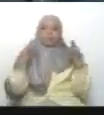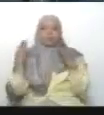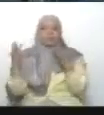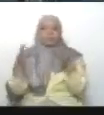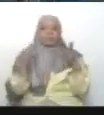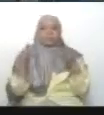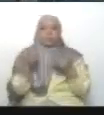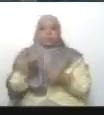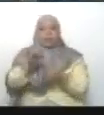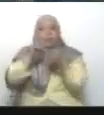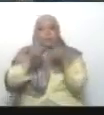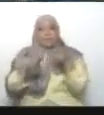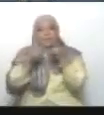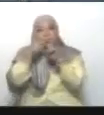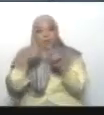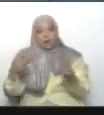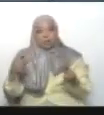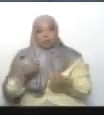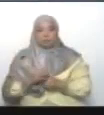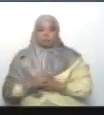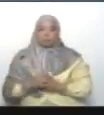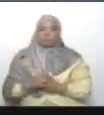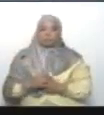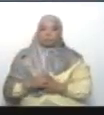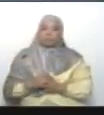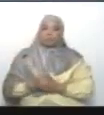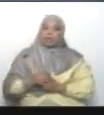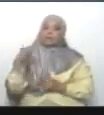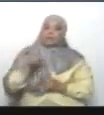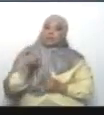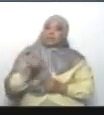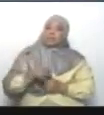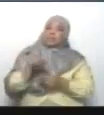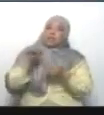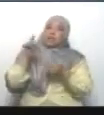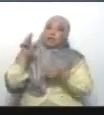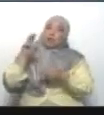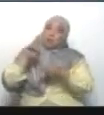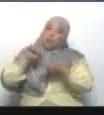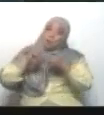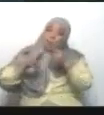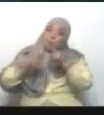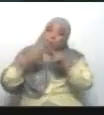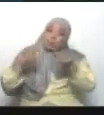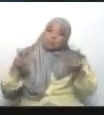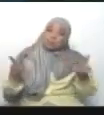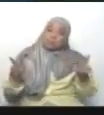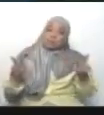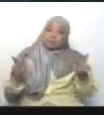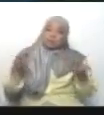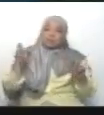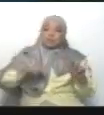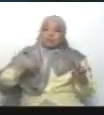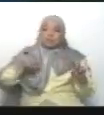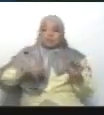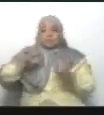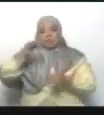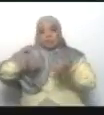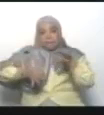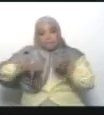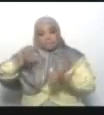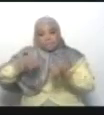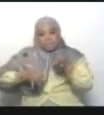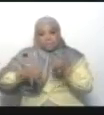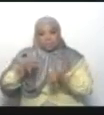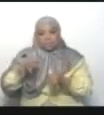Para que haya paz, tiene que haber justicia. Justicia. Nosotros lo que estamos